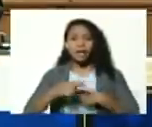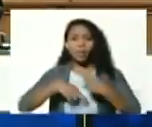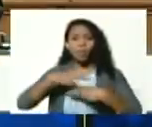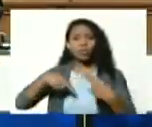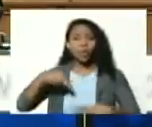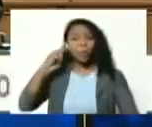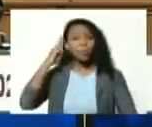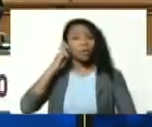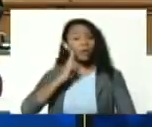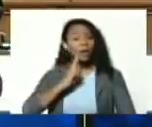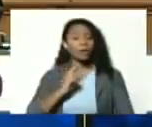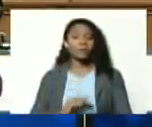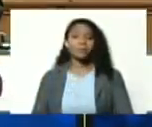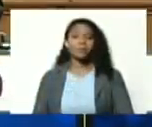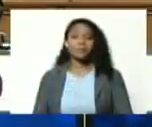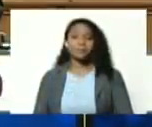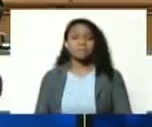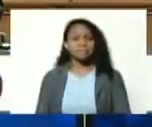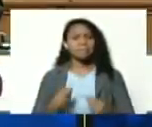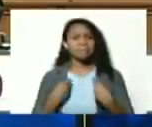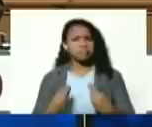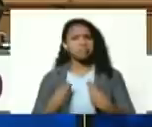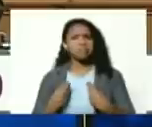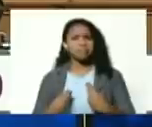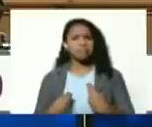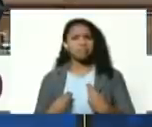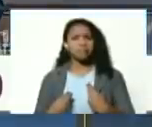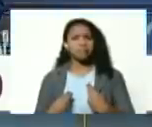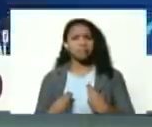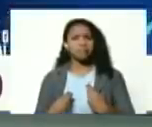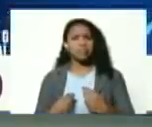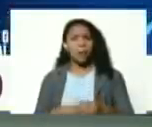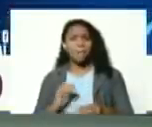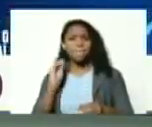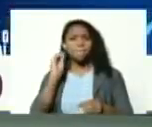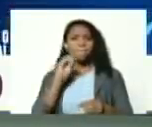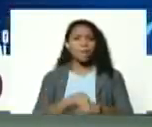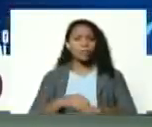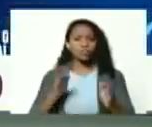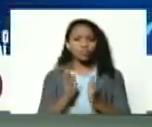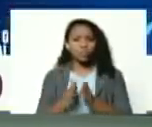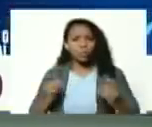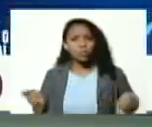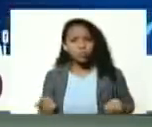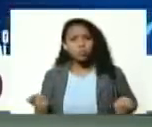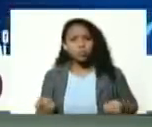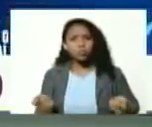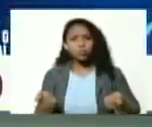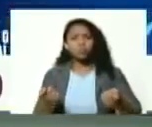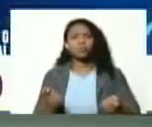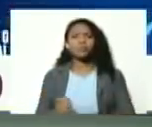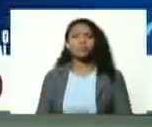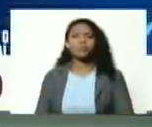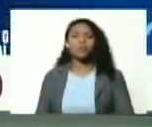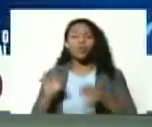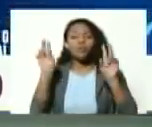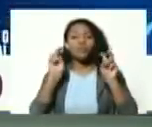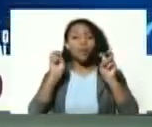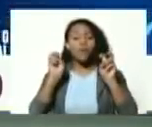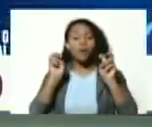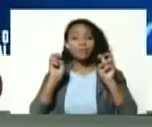bolivariana para incentivar la nueva